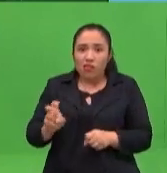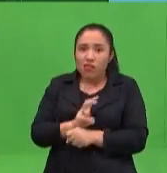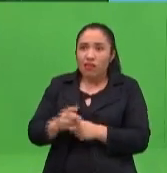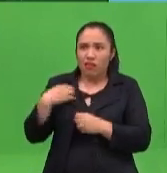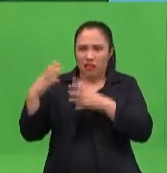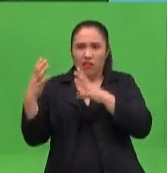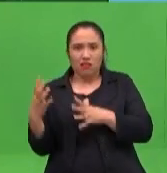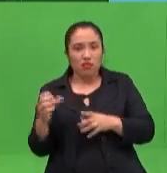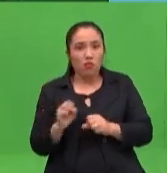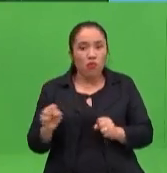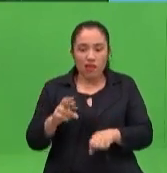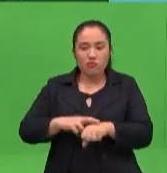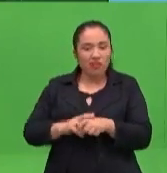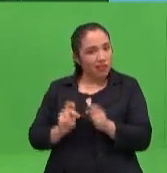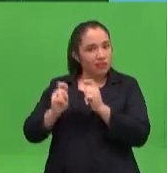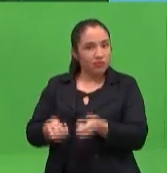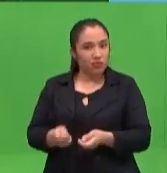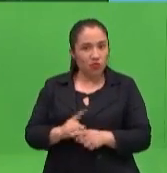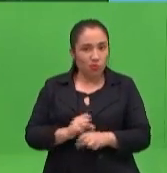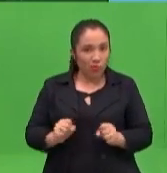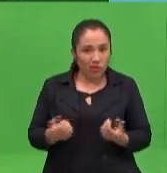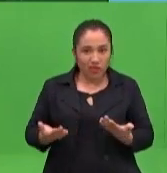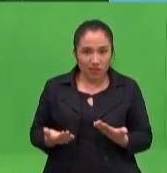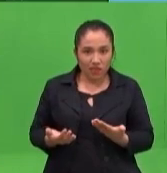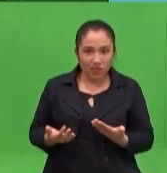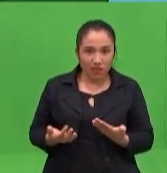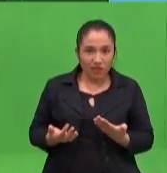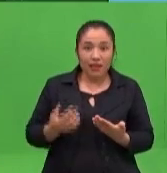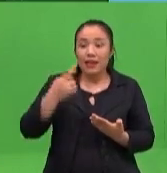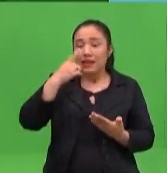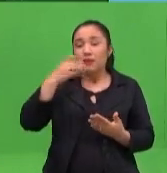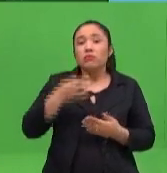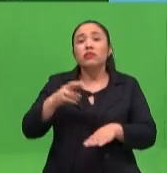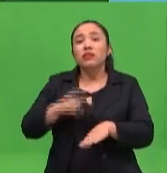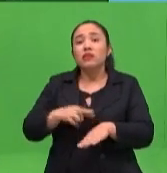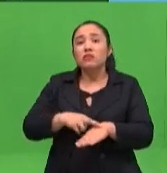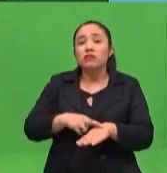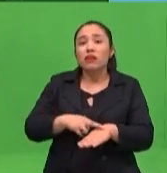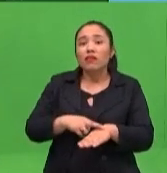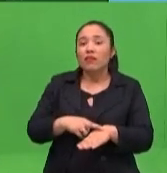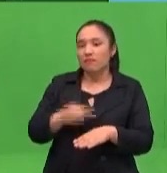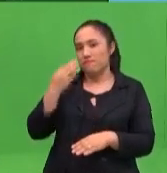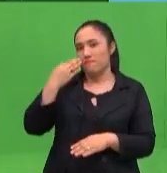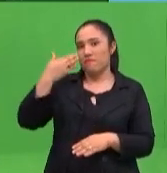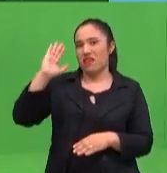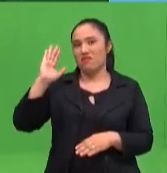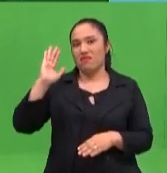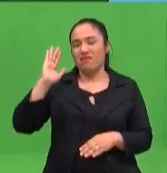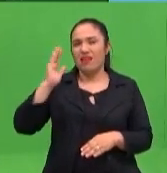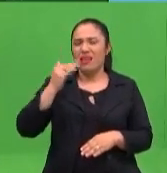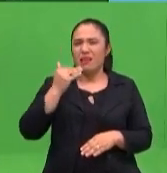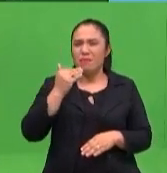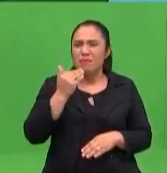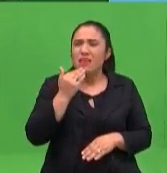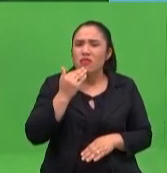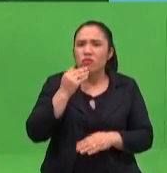pero la responsabilidad recae sobre los adultos responsables, no solamente sobre la mamá, ¿verdad? Que también es